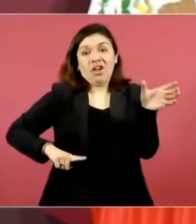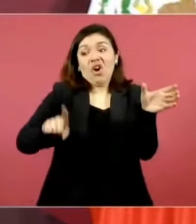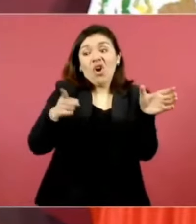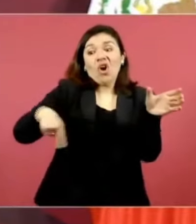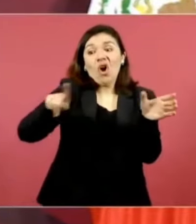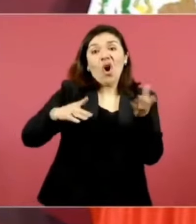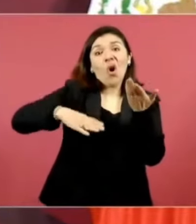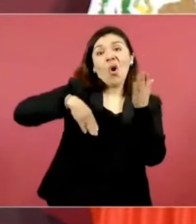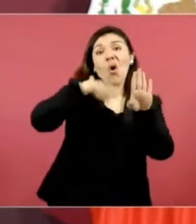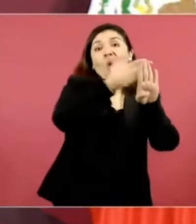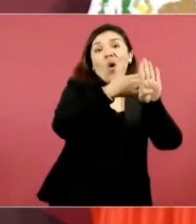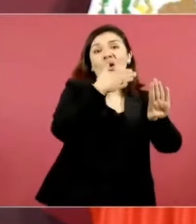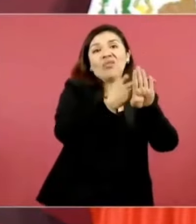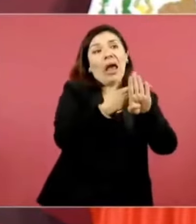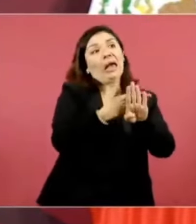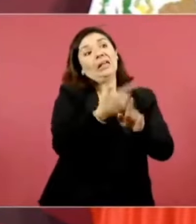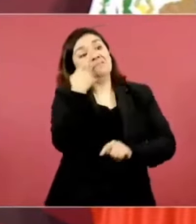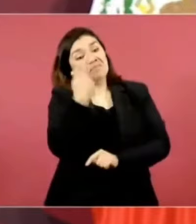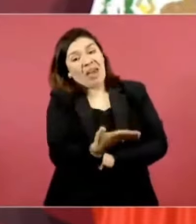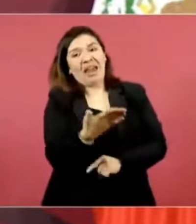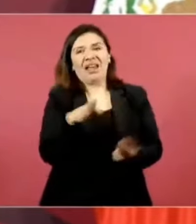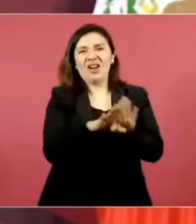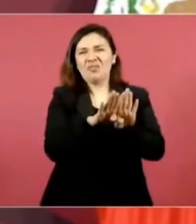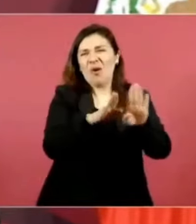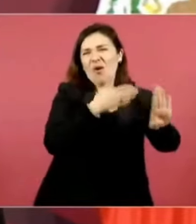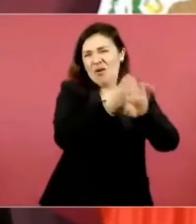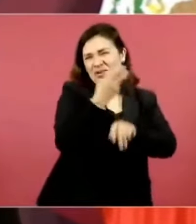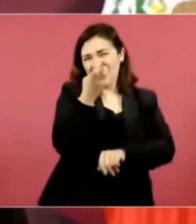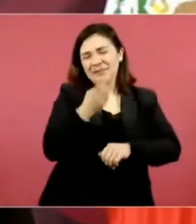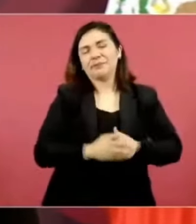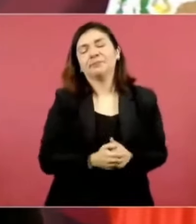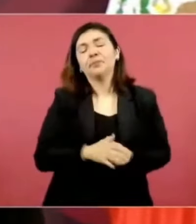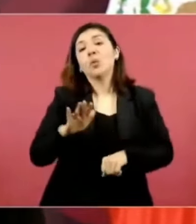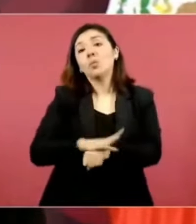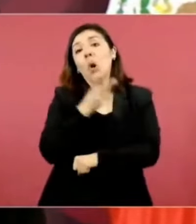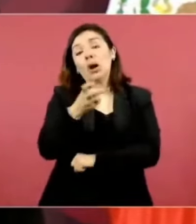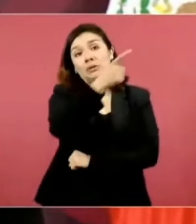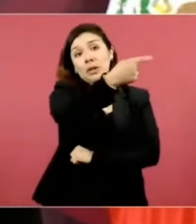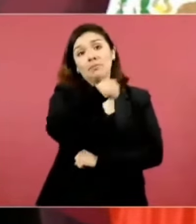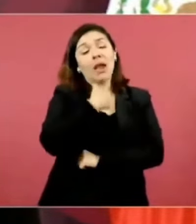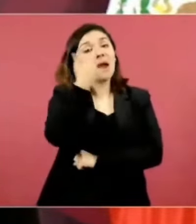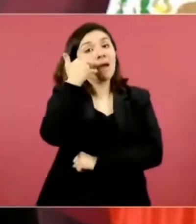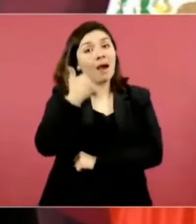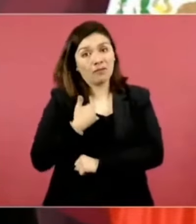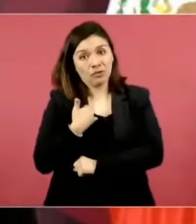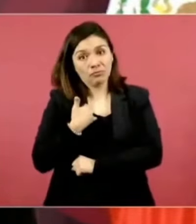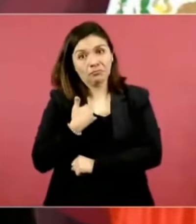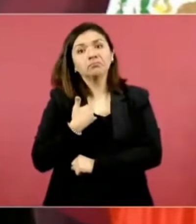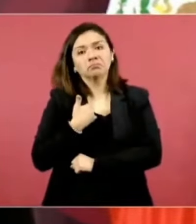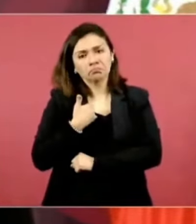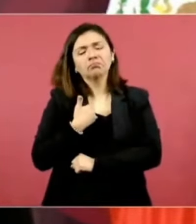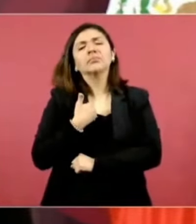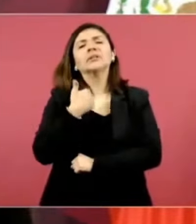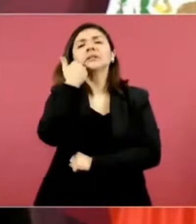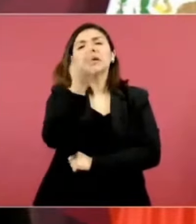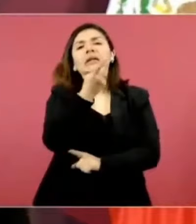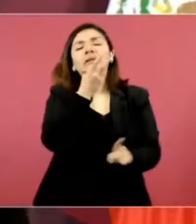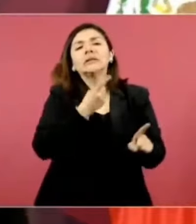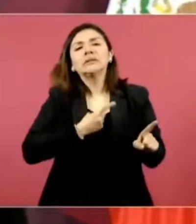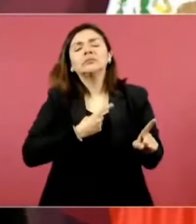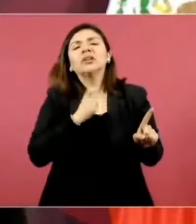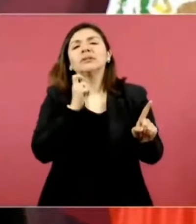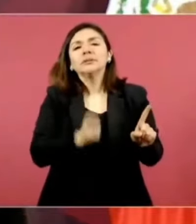Entonces, me habló para decirme que